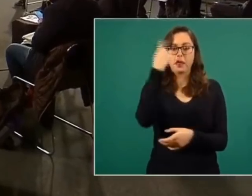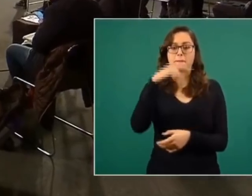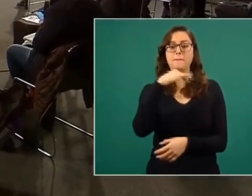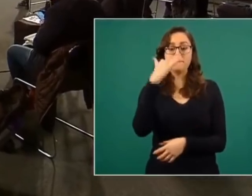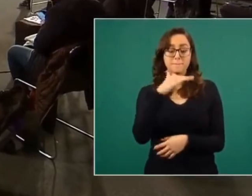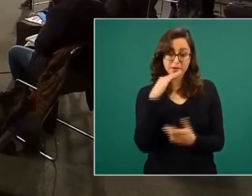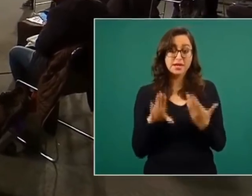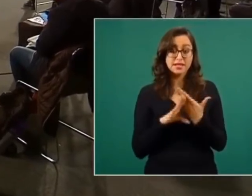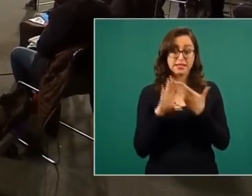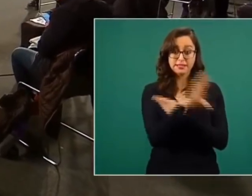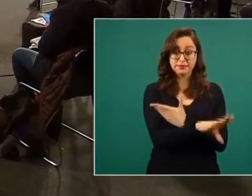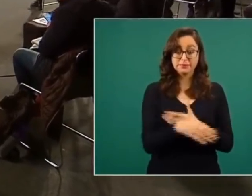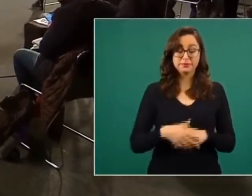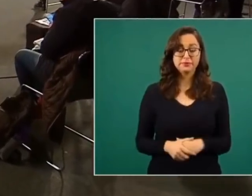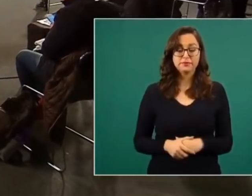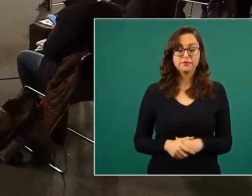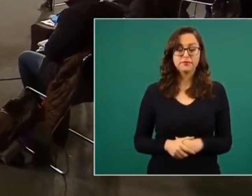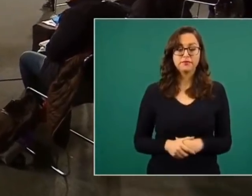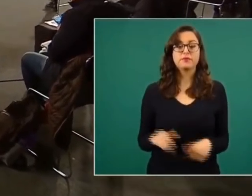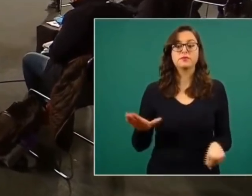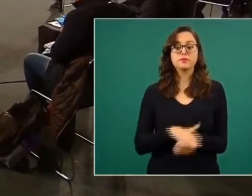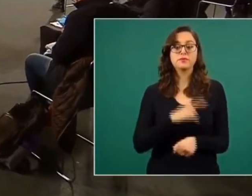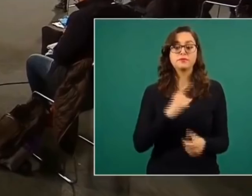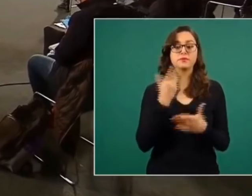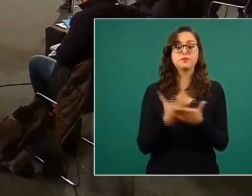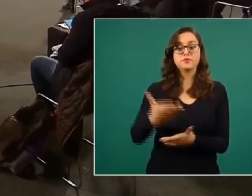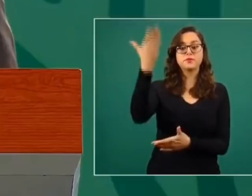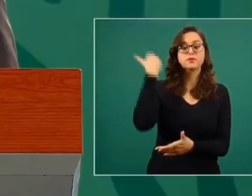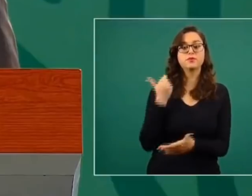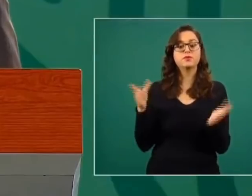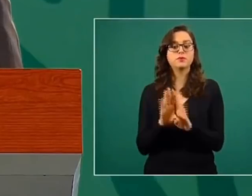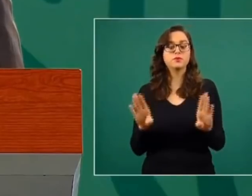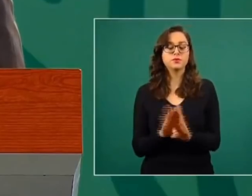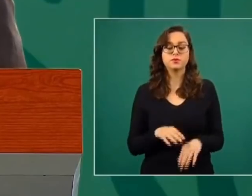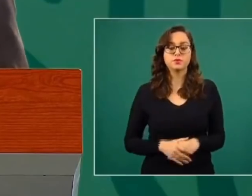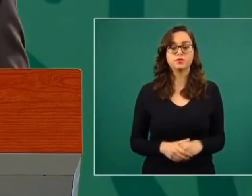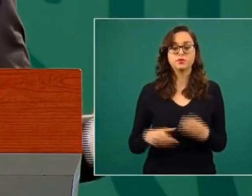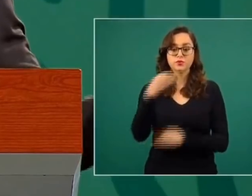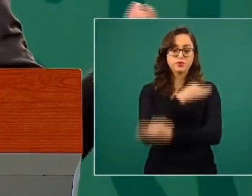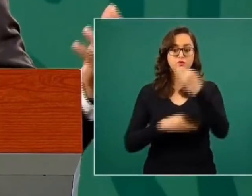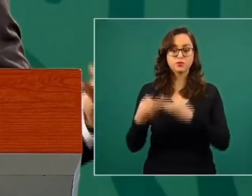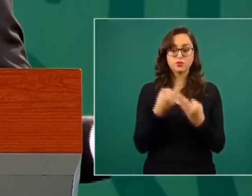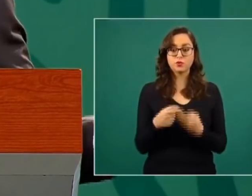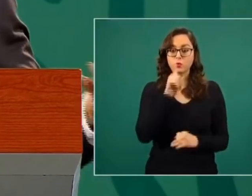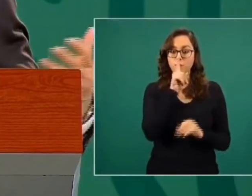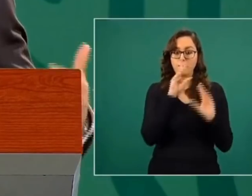Porque lo que había antes era un silencio cómplice. Por eso tenían